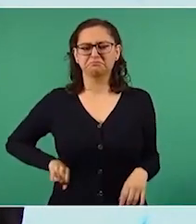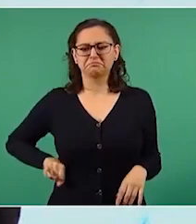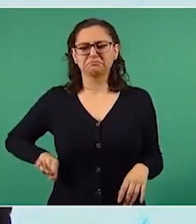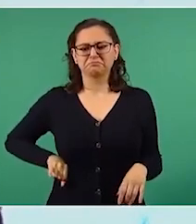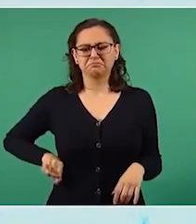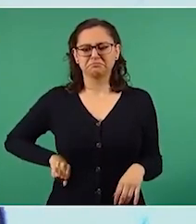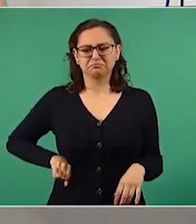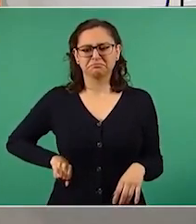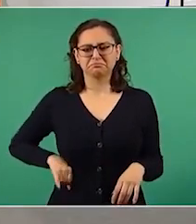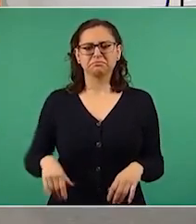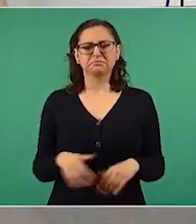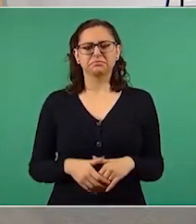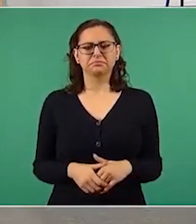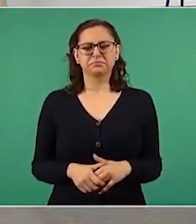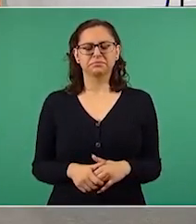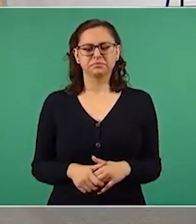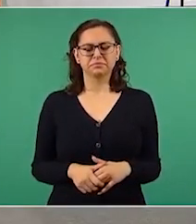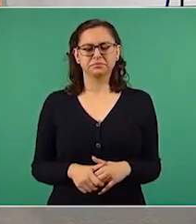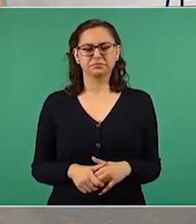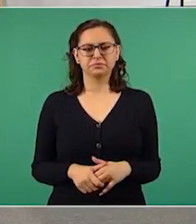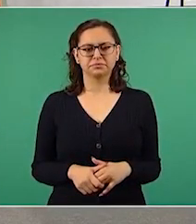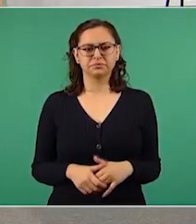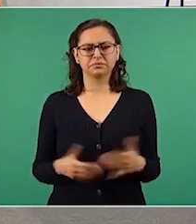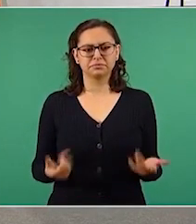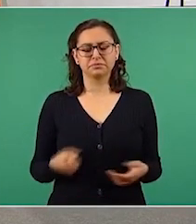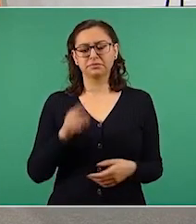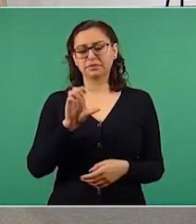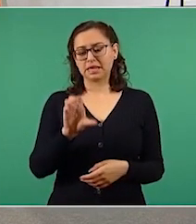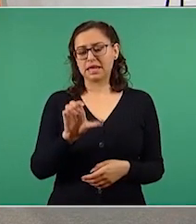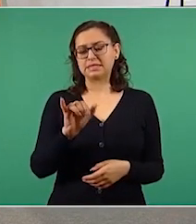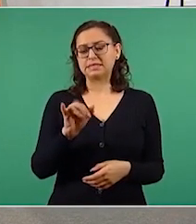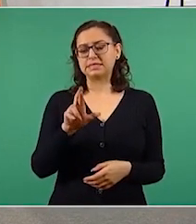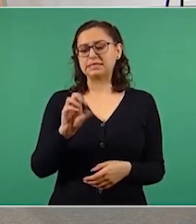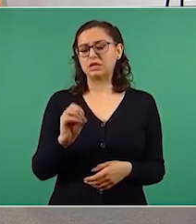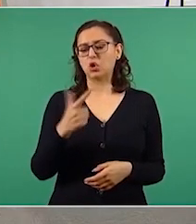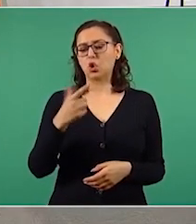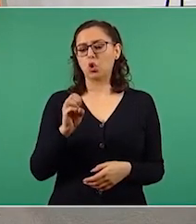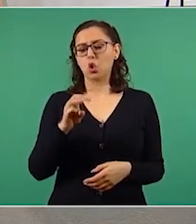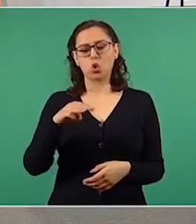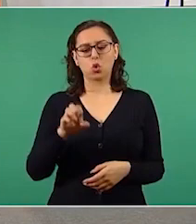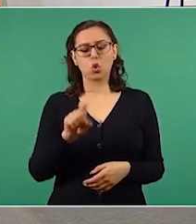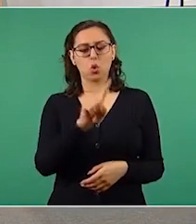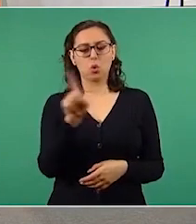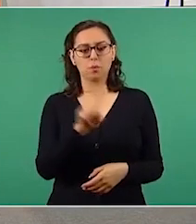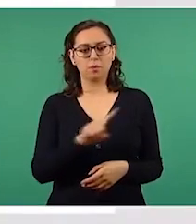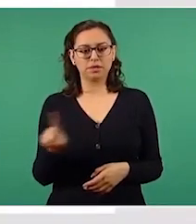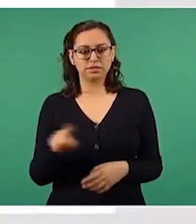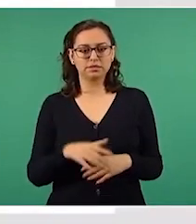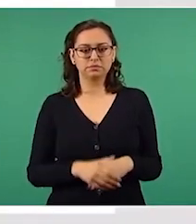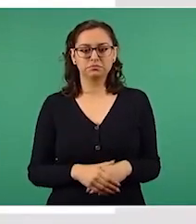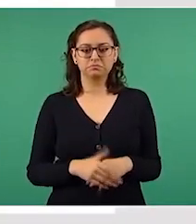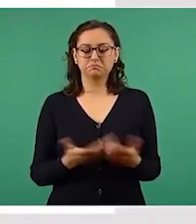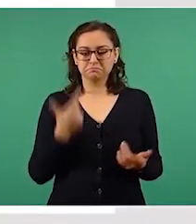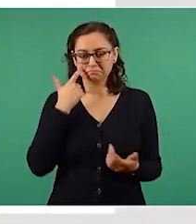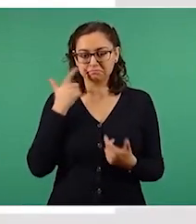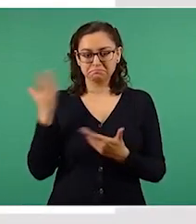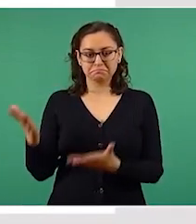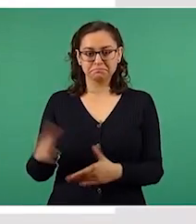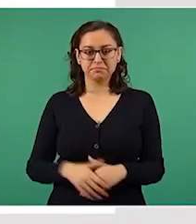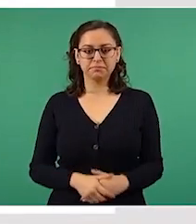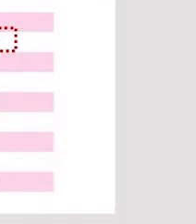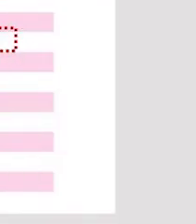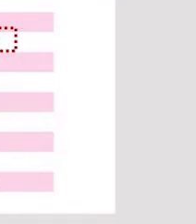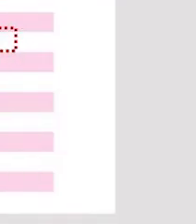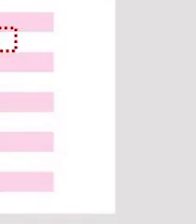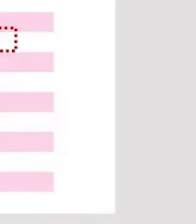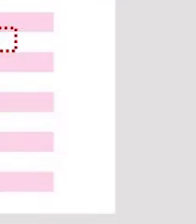noticiero, tenemos aquí a Ciro Gómez Leiva, que tiene cero menciones negativas del PAN,